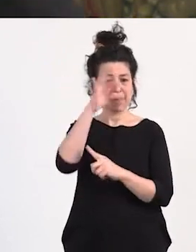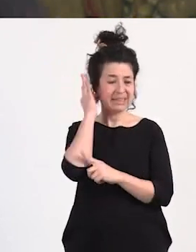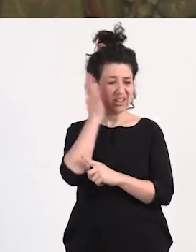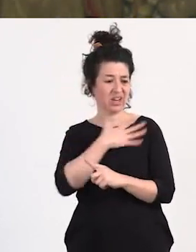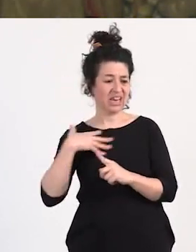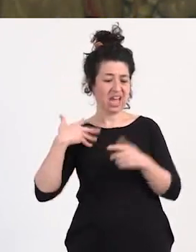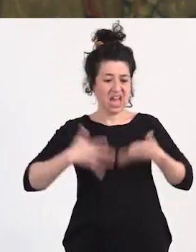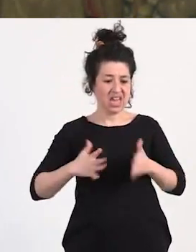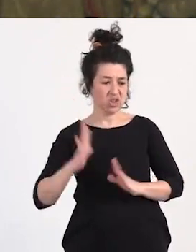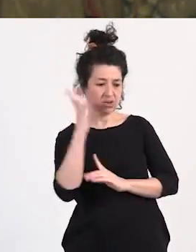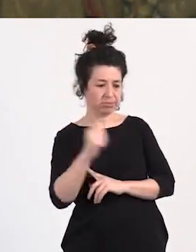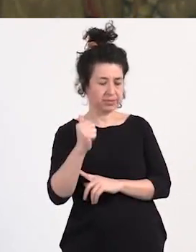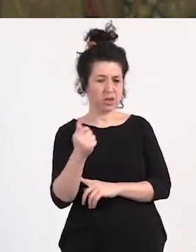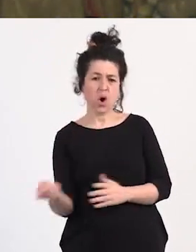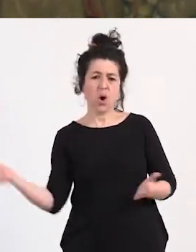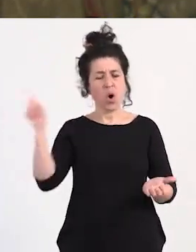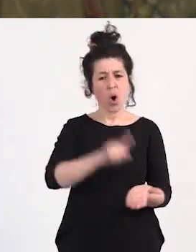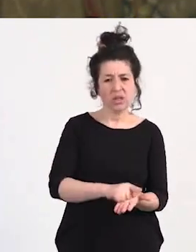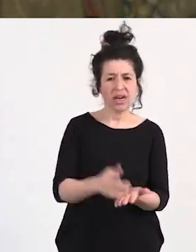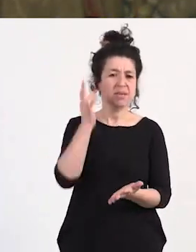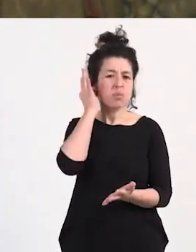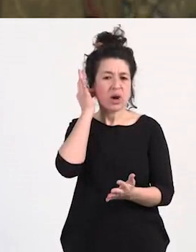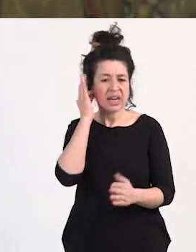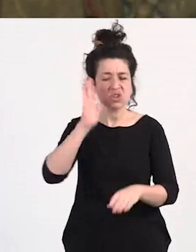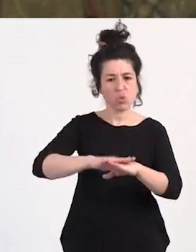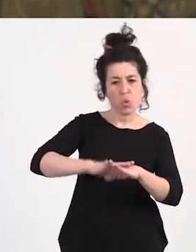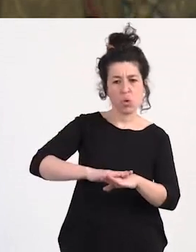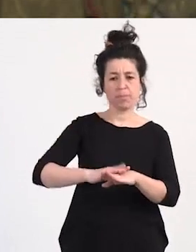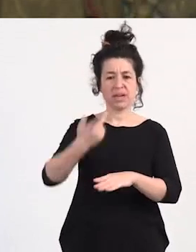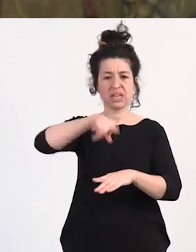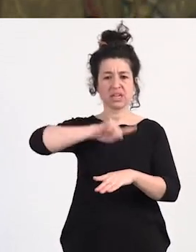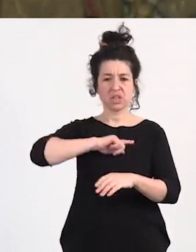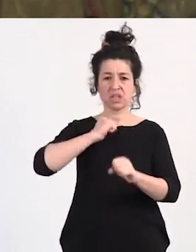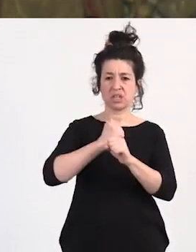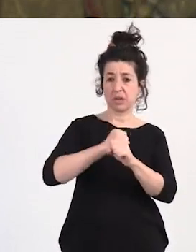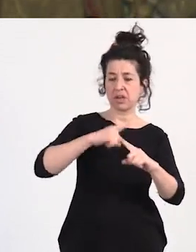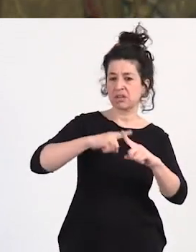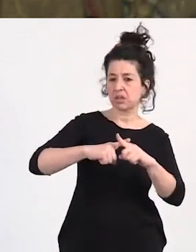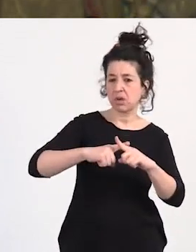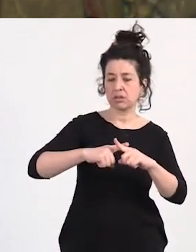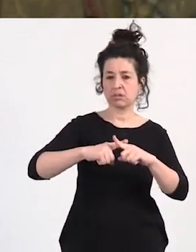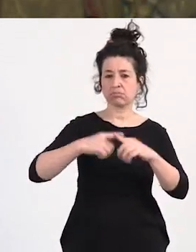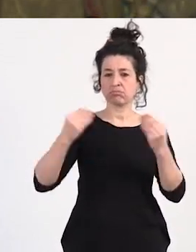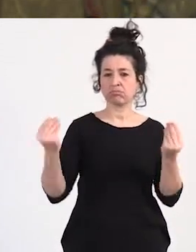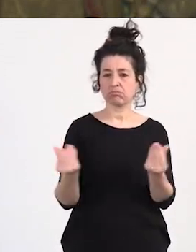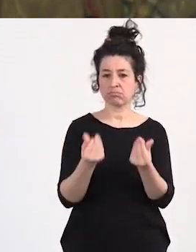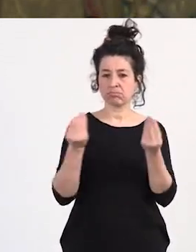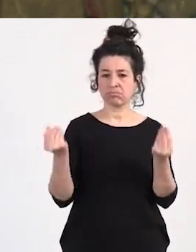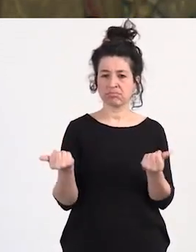otra vez más se nos responsabiliza a las mujeres como a nosotras se nos niega a las trabajadoras sexuales la